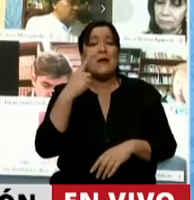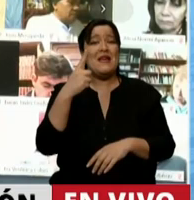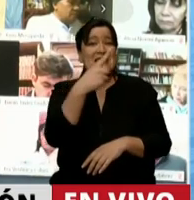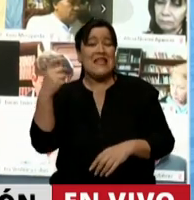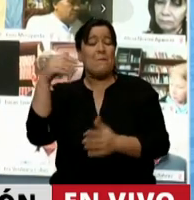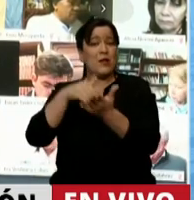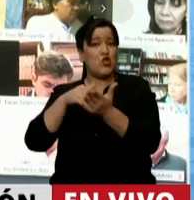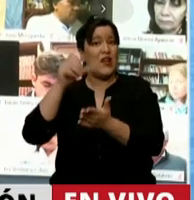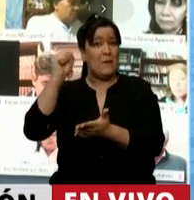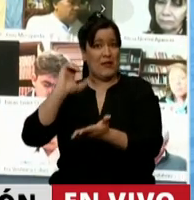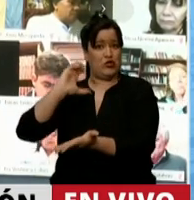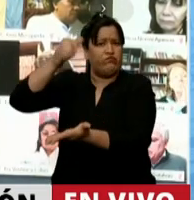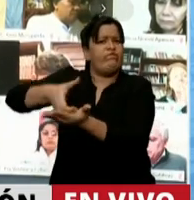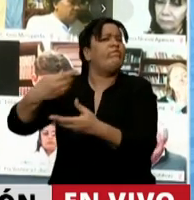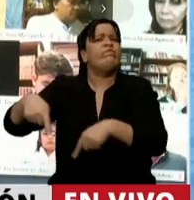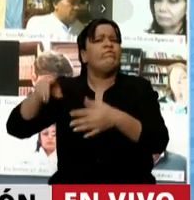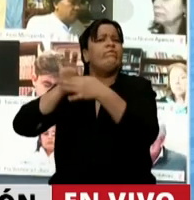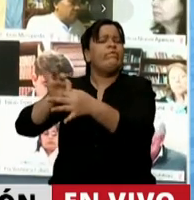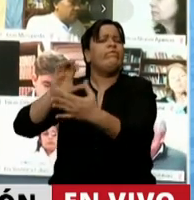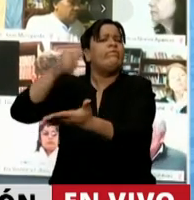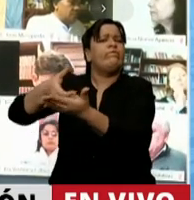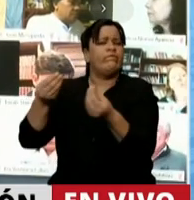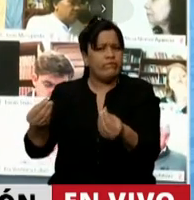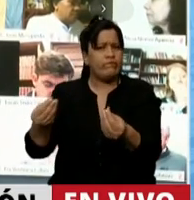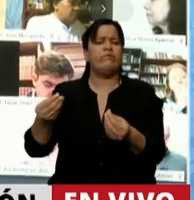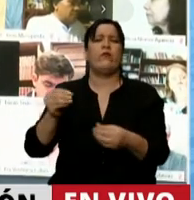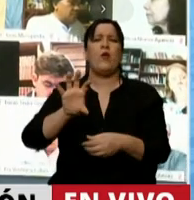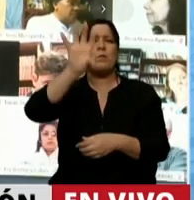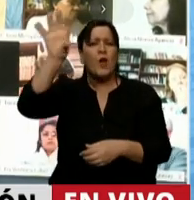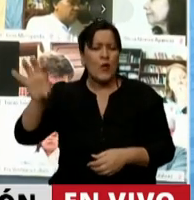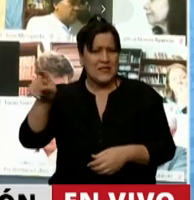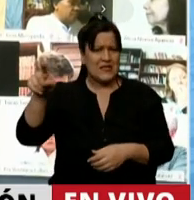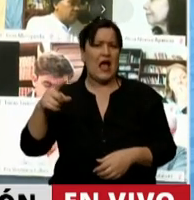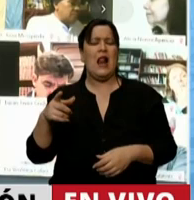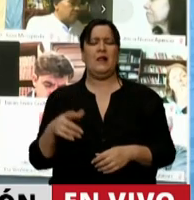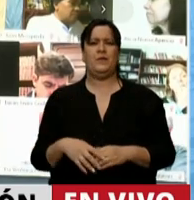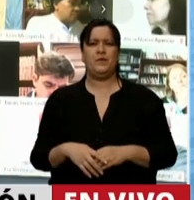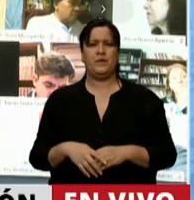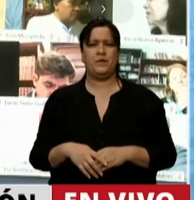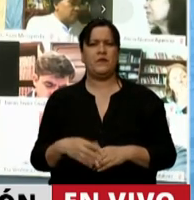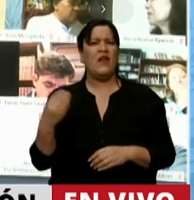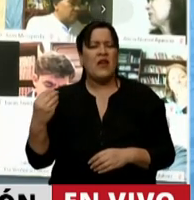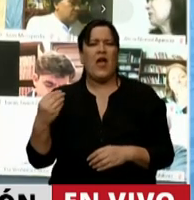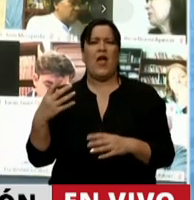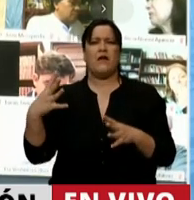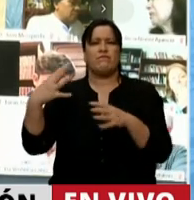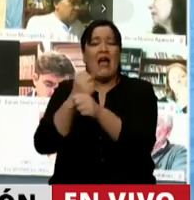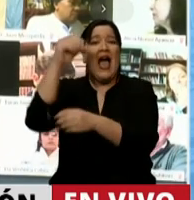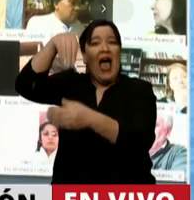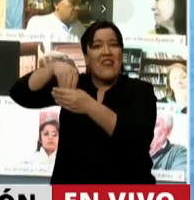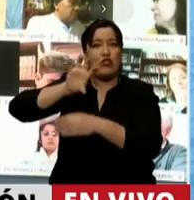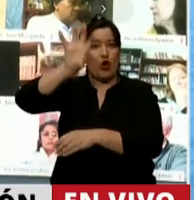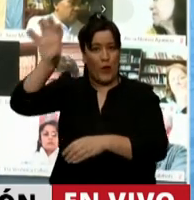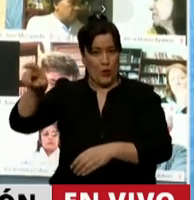de pesos en conceptos de jurisdicciones provinciales, o sea, transporte adentro de la